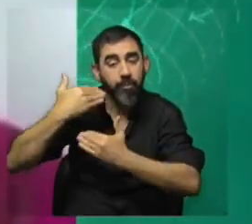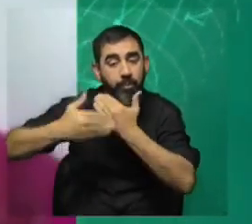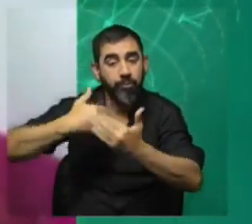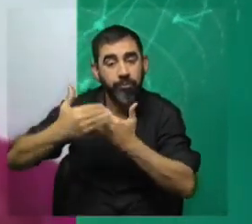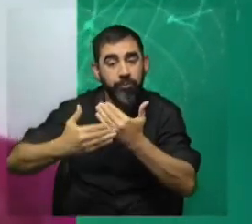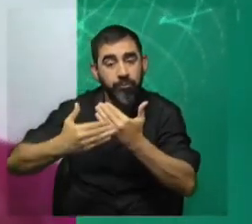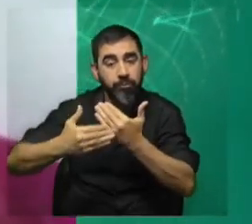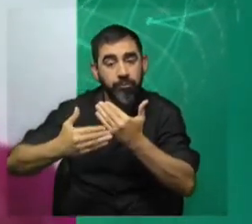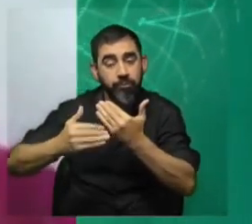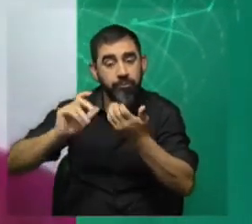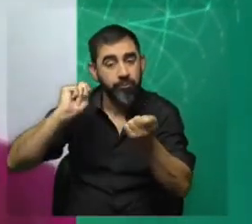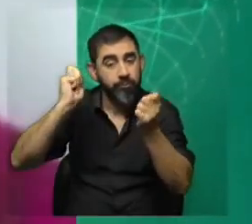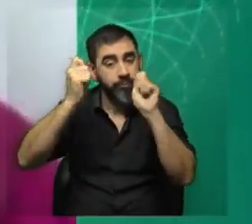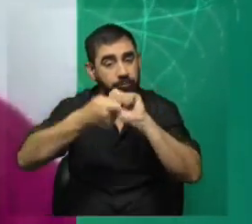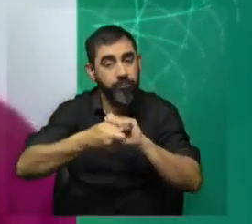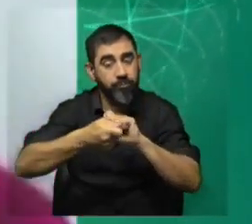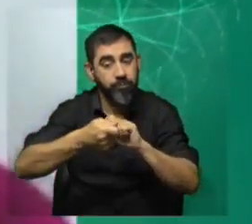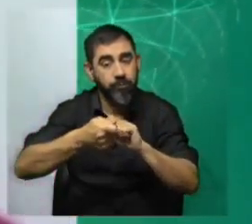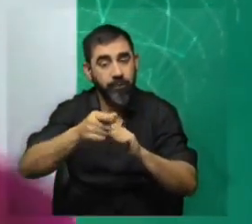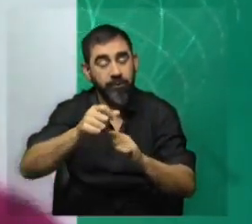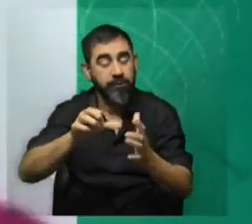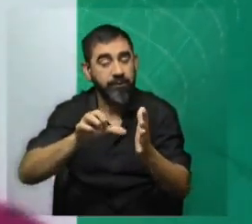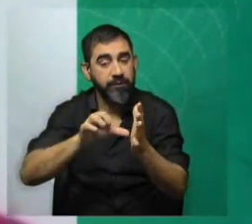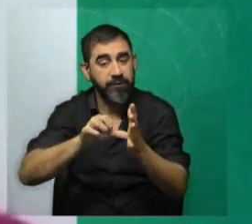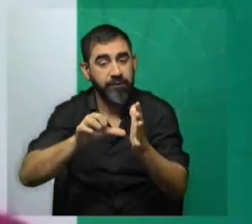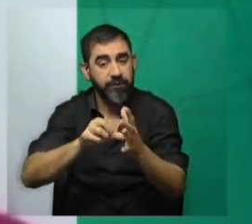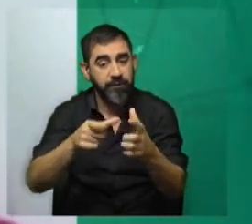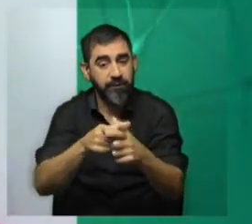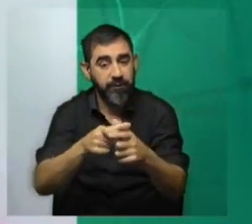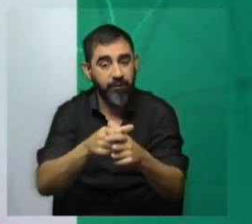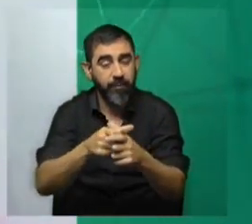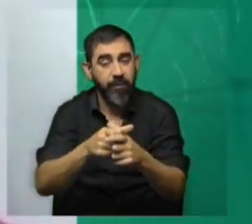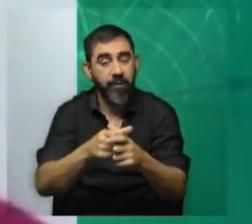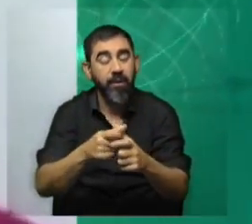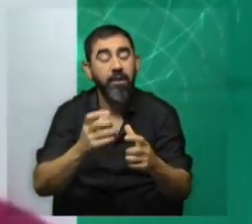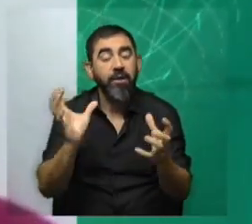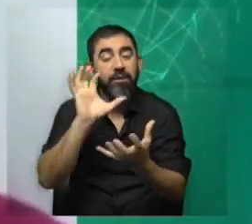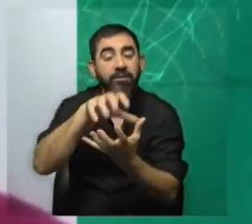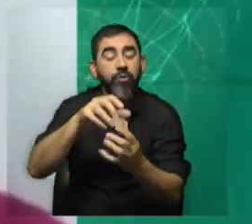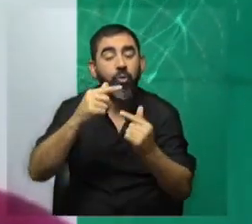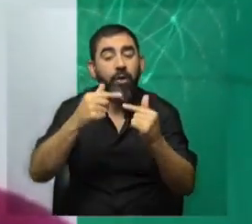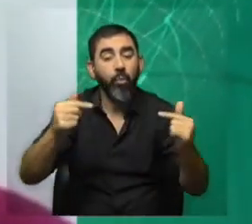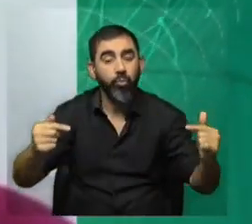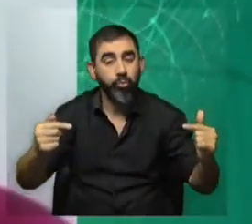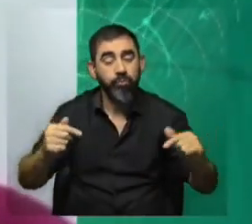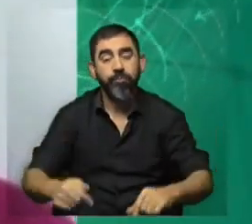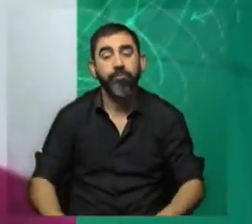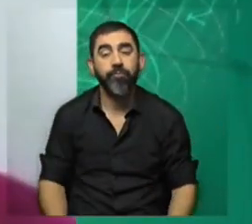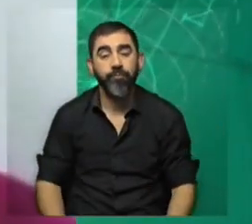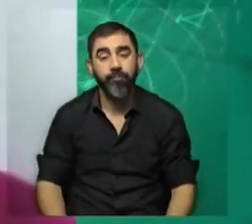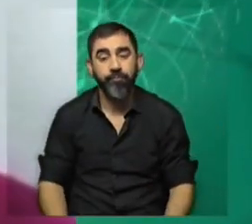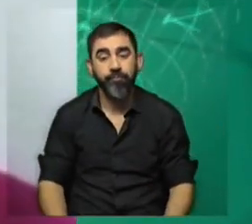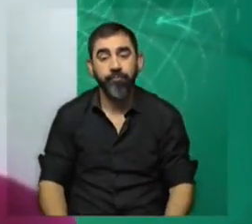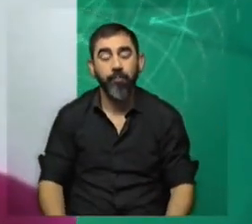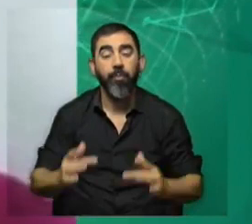de reconversión de este subsistema a centros de recursos, ¿verdad?, a favor